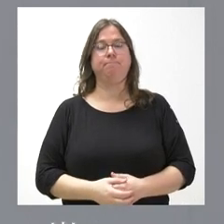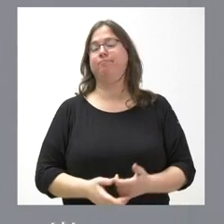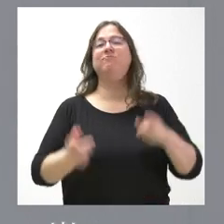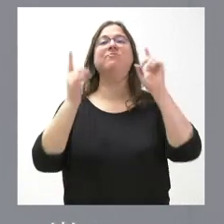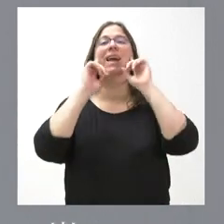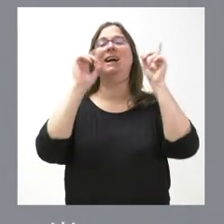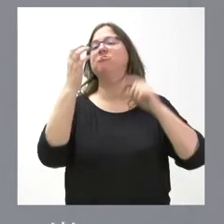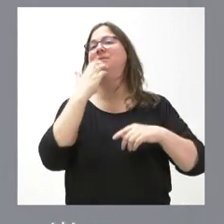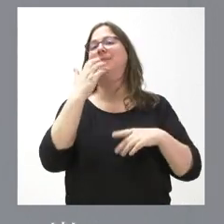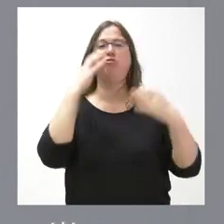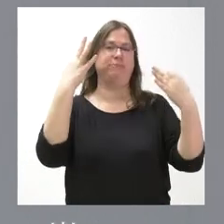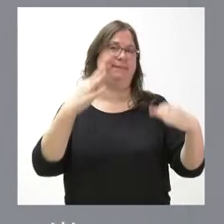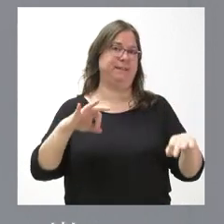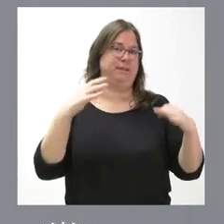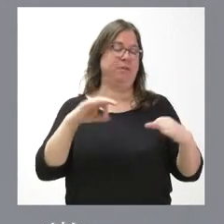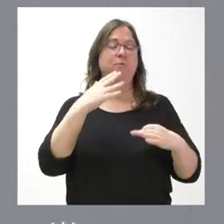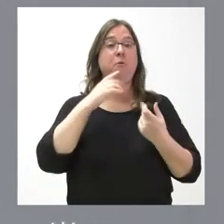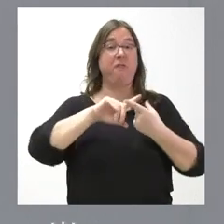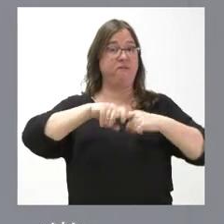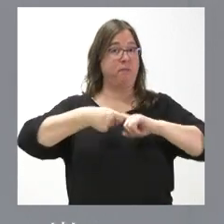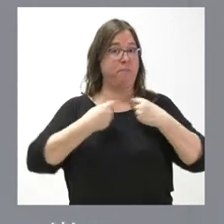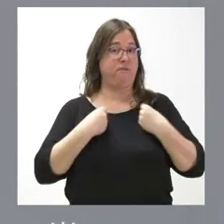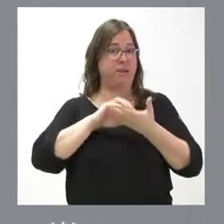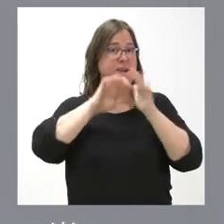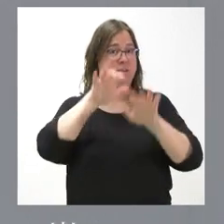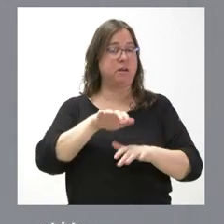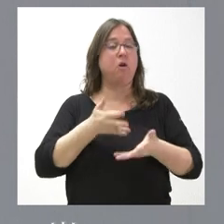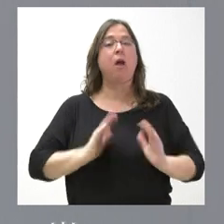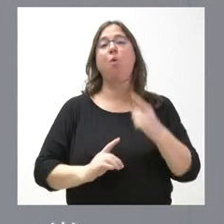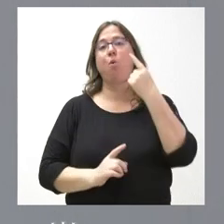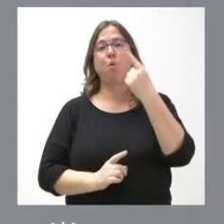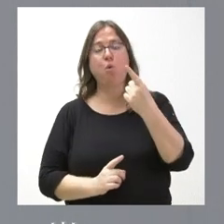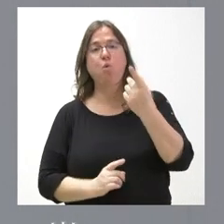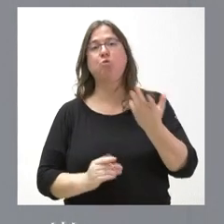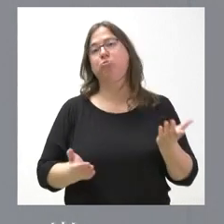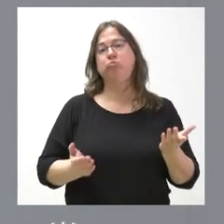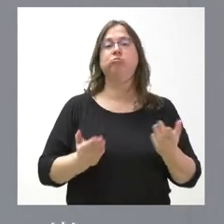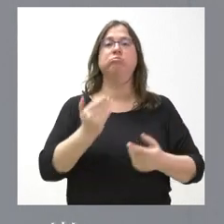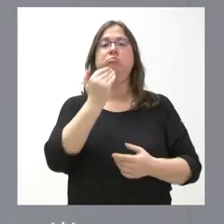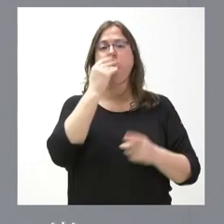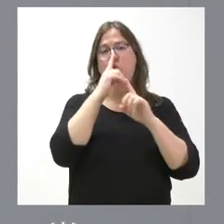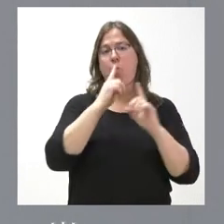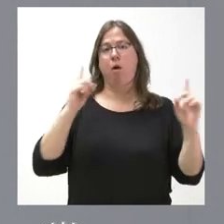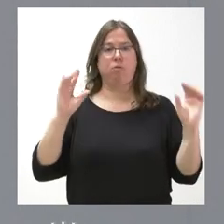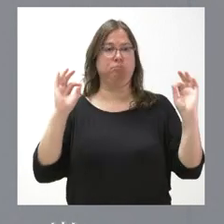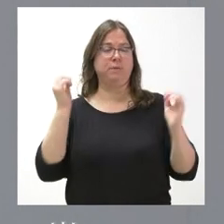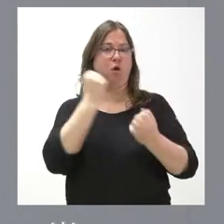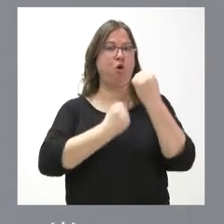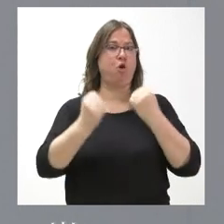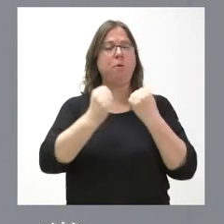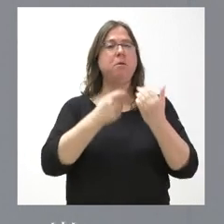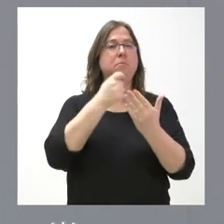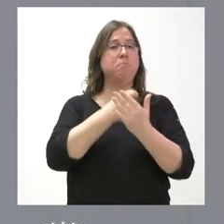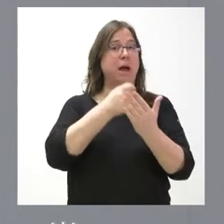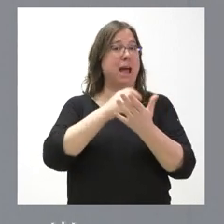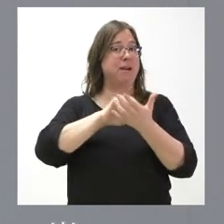una familia en Castilla y León que tiene un hijo en un ejercicio económico paga en